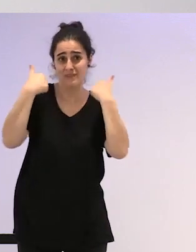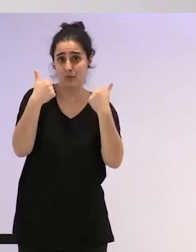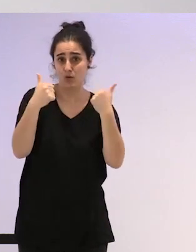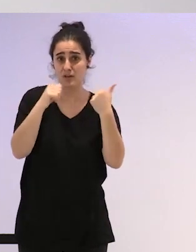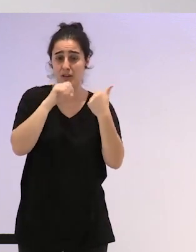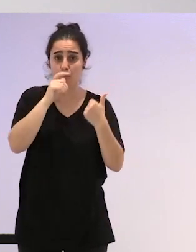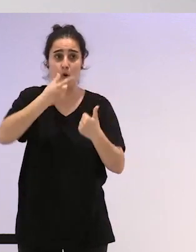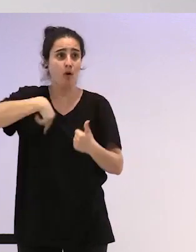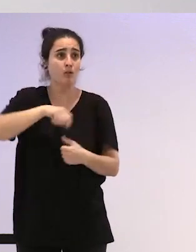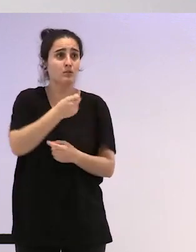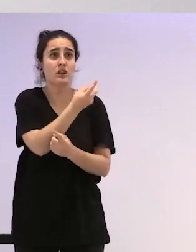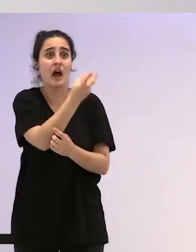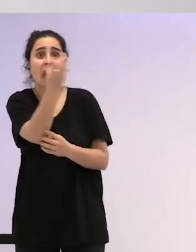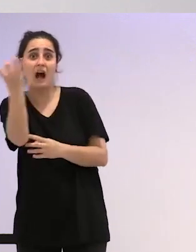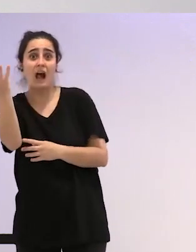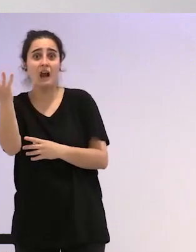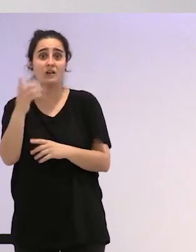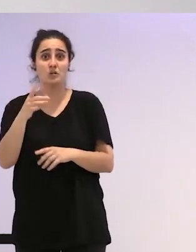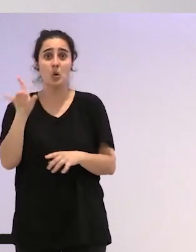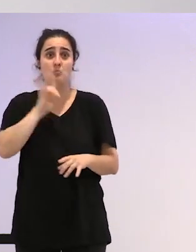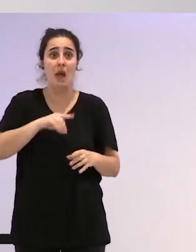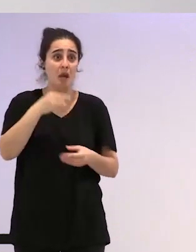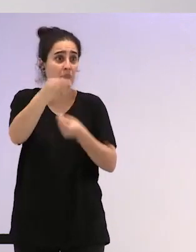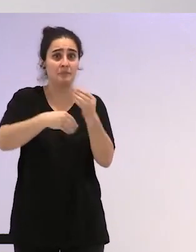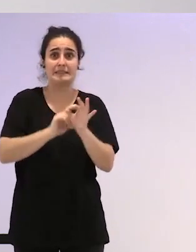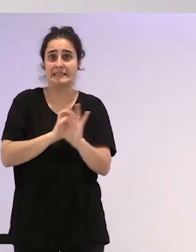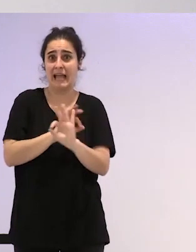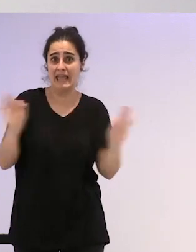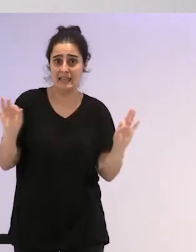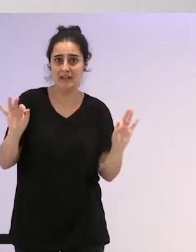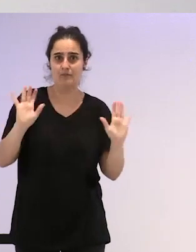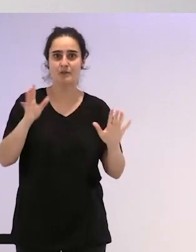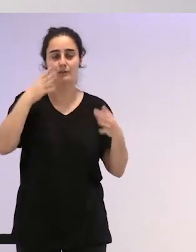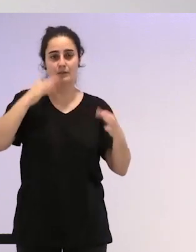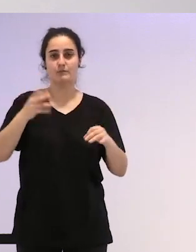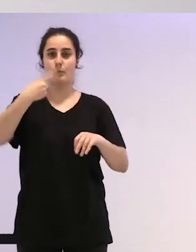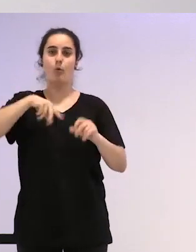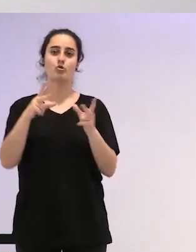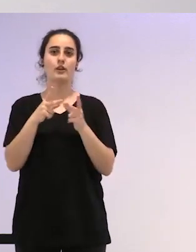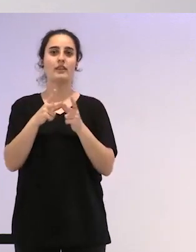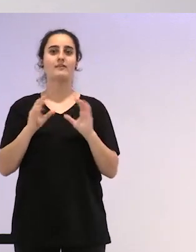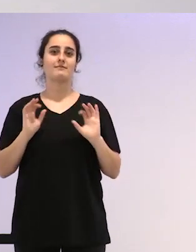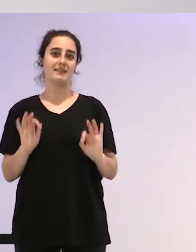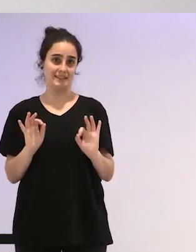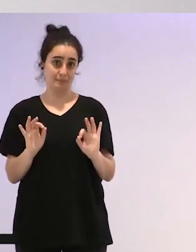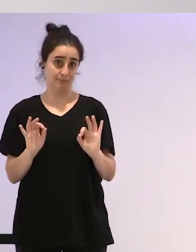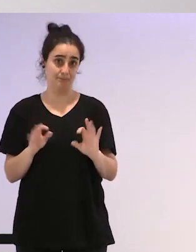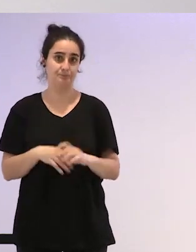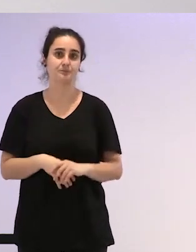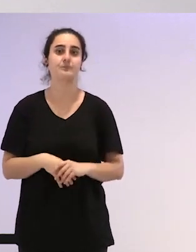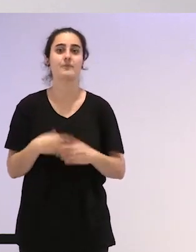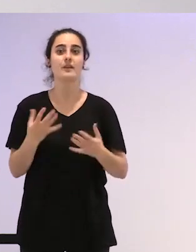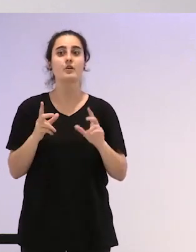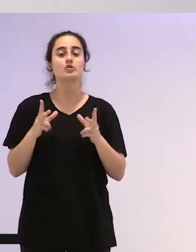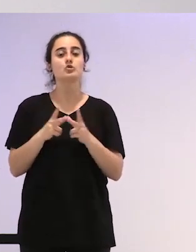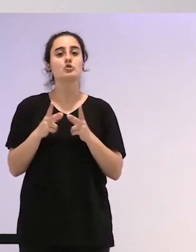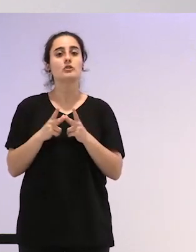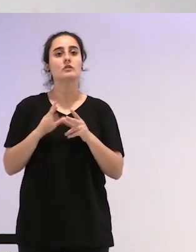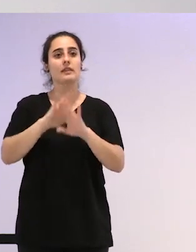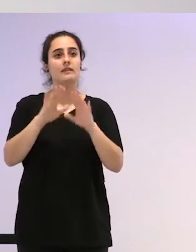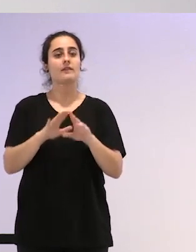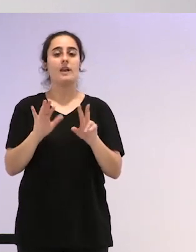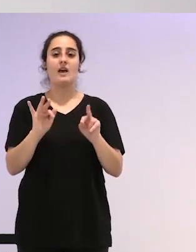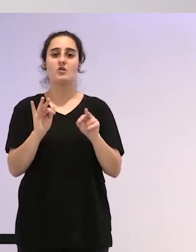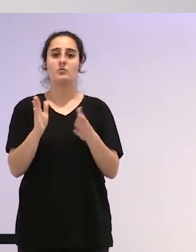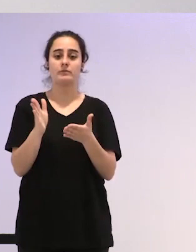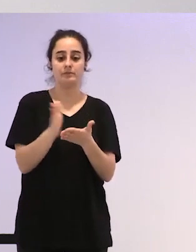hacemos daño a nadie, pero sí que es verdad que estamos en la sociedad en que estamos, y esta sociedad categoriza de una manera muy